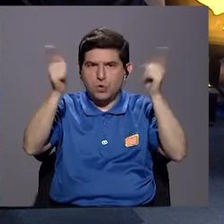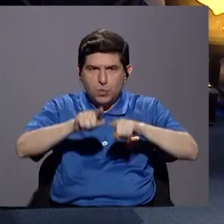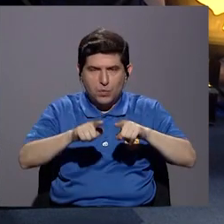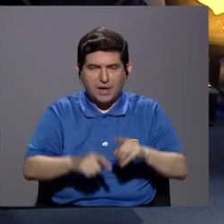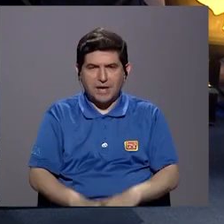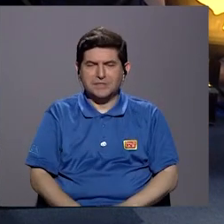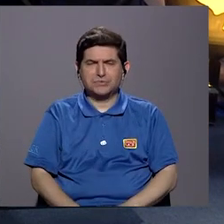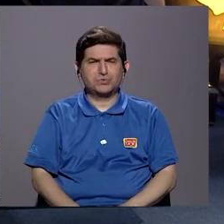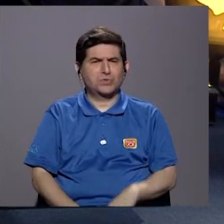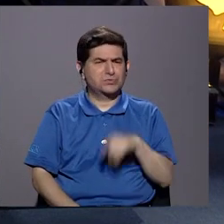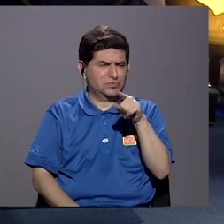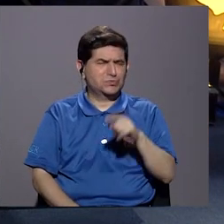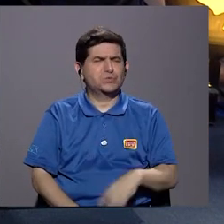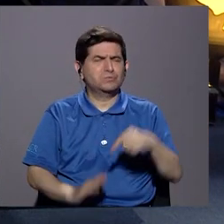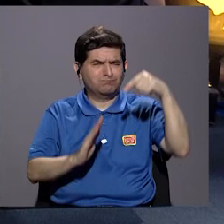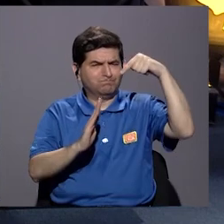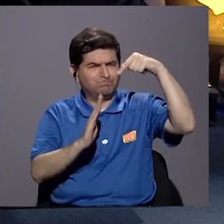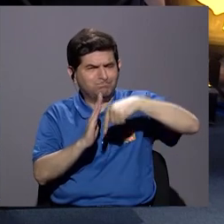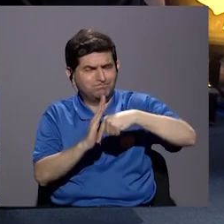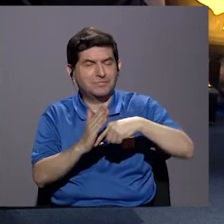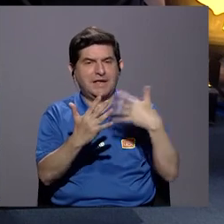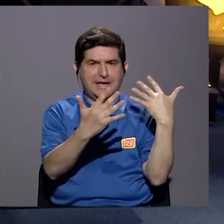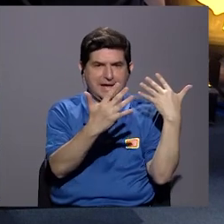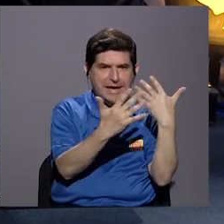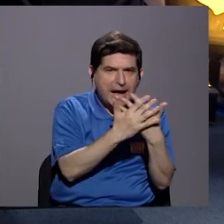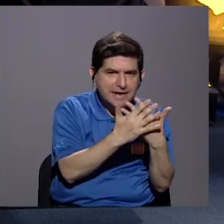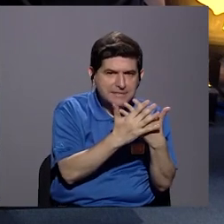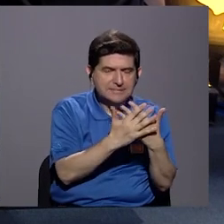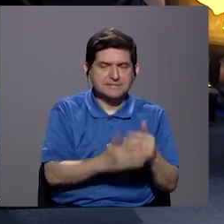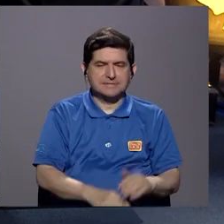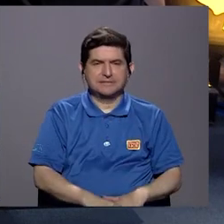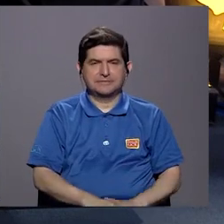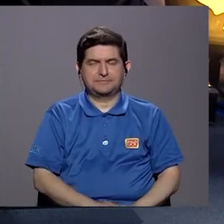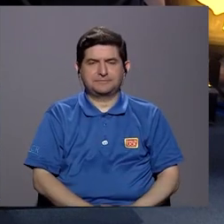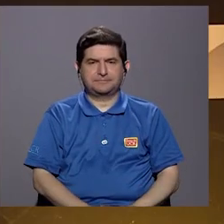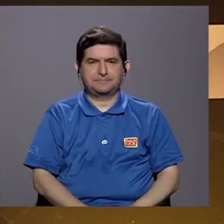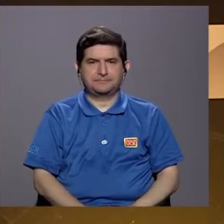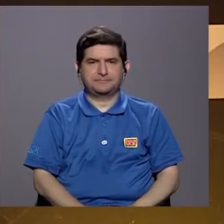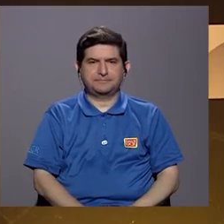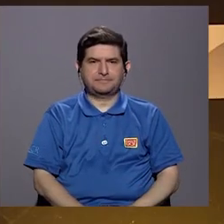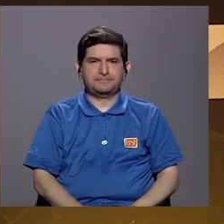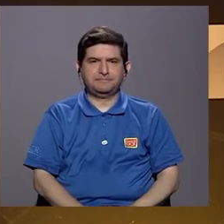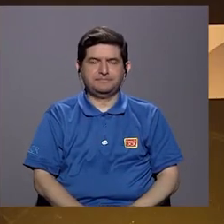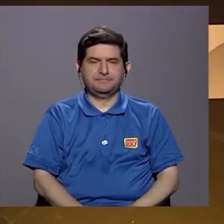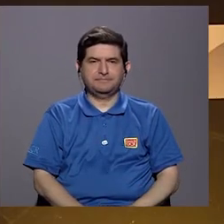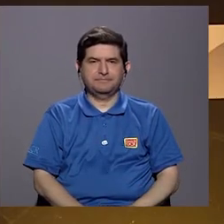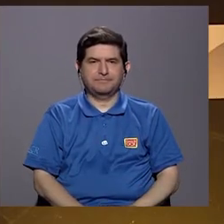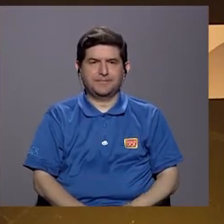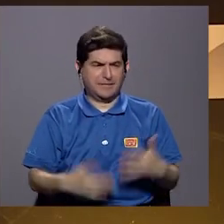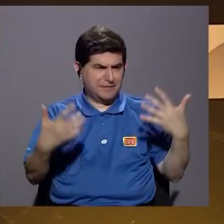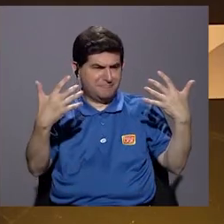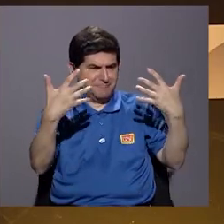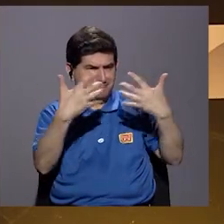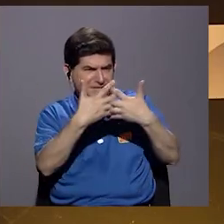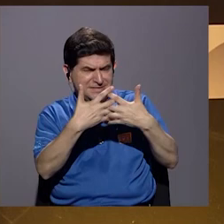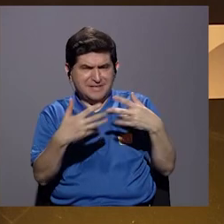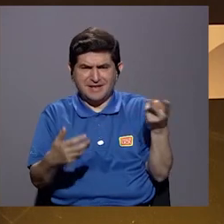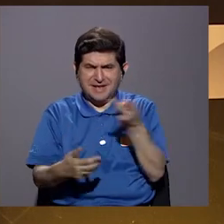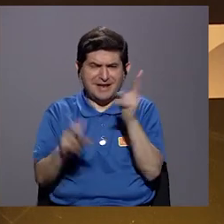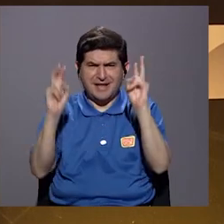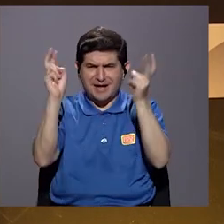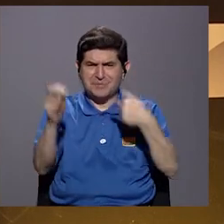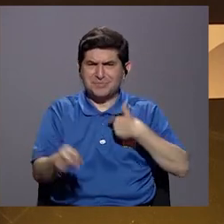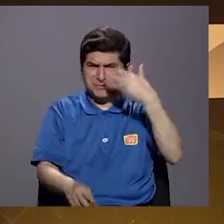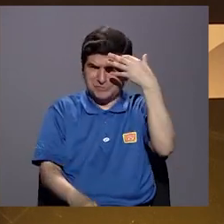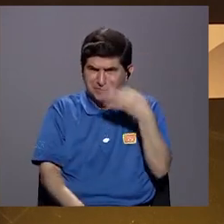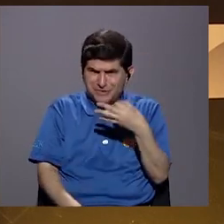muy, muy calificados, la cárcel y llevar a la gente. ¿Cómo mezclar esos dos